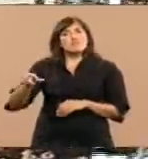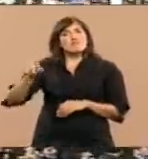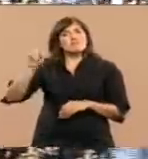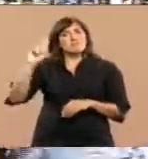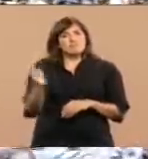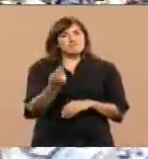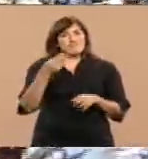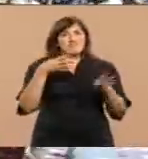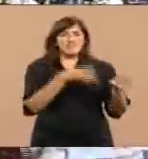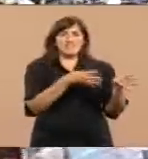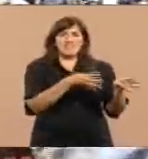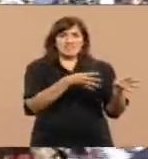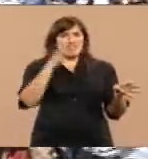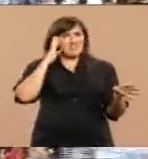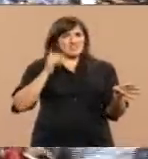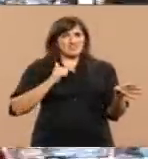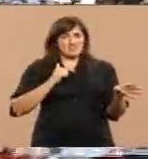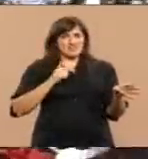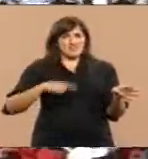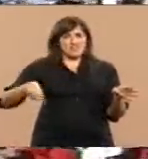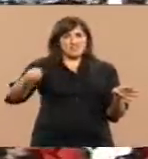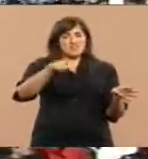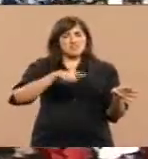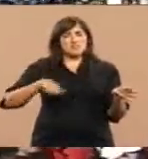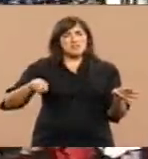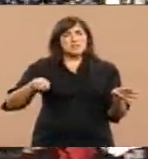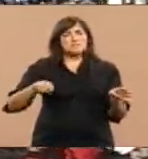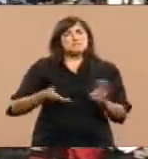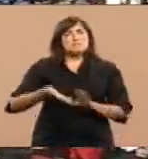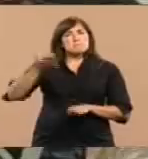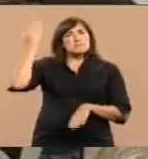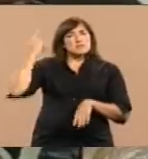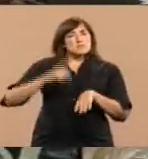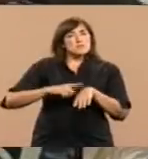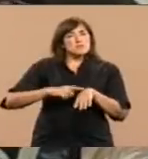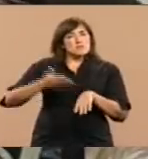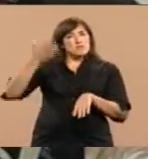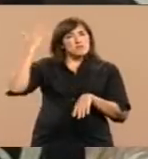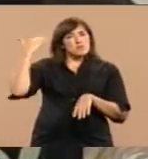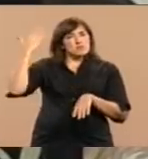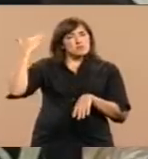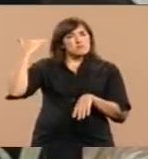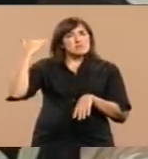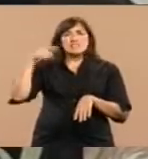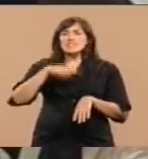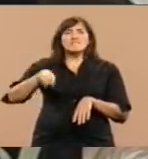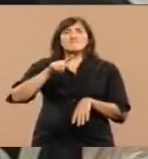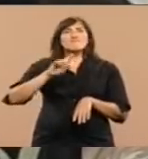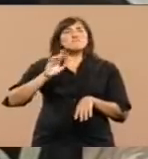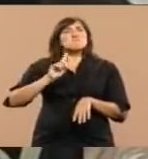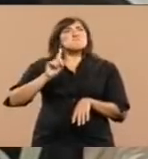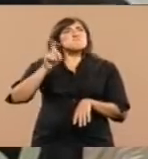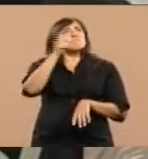no eran tiempos en los cuales se recordase